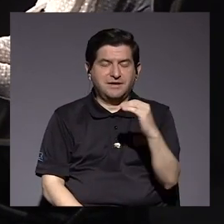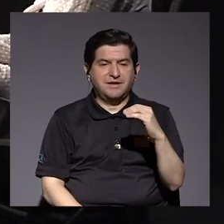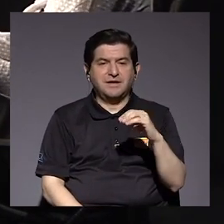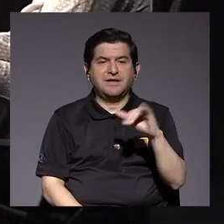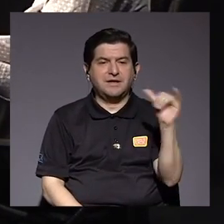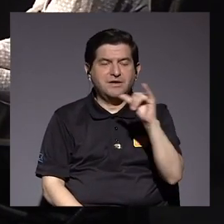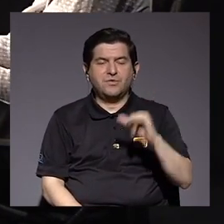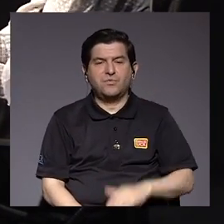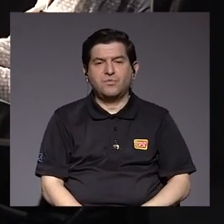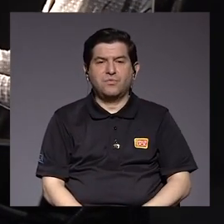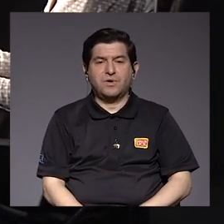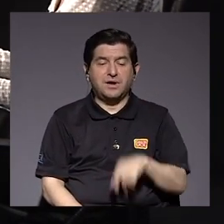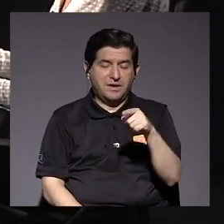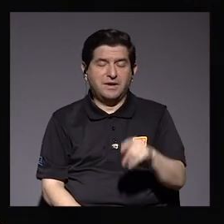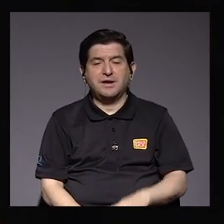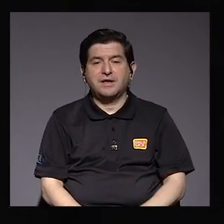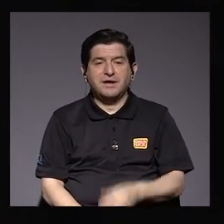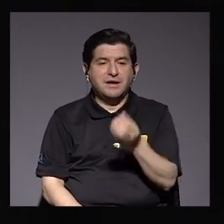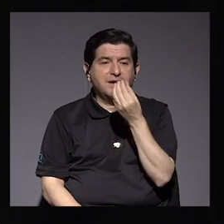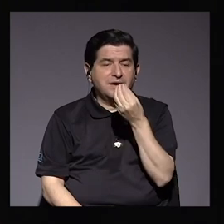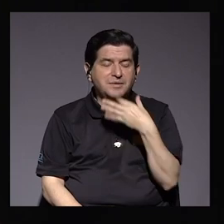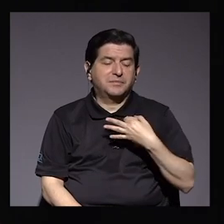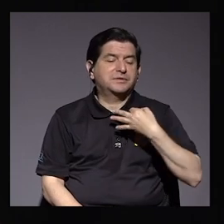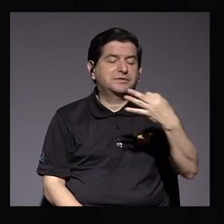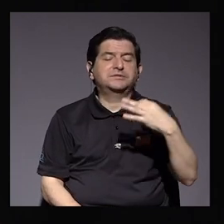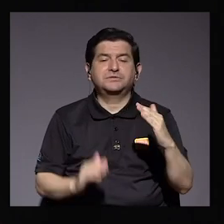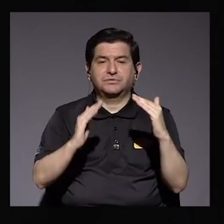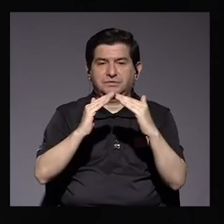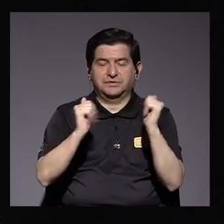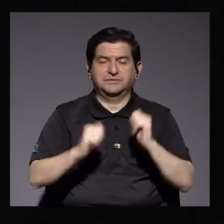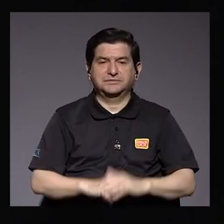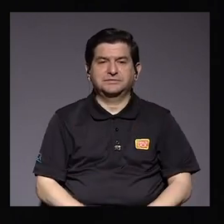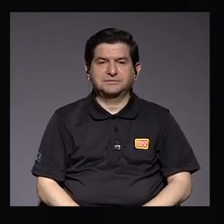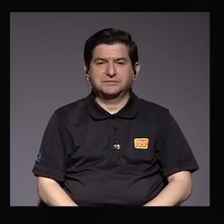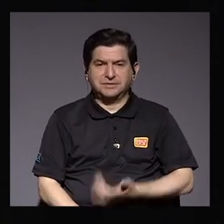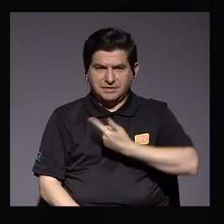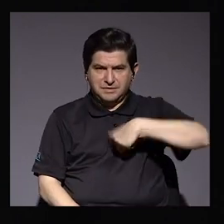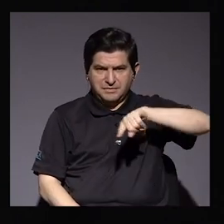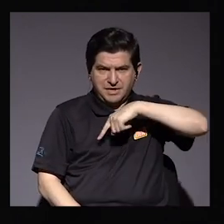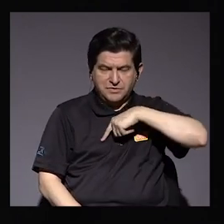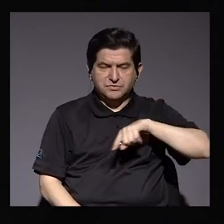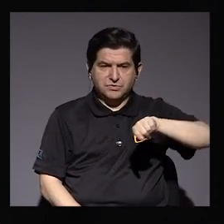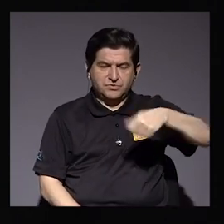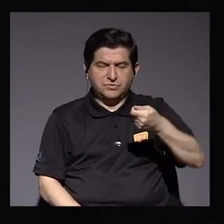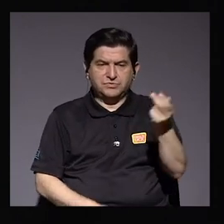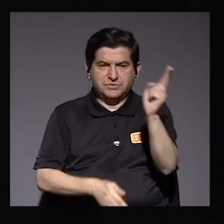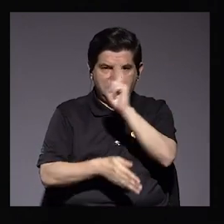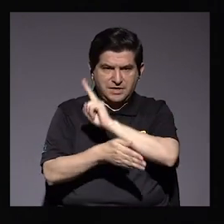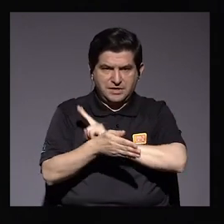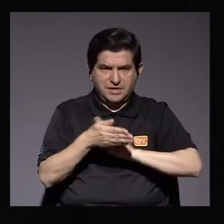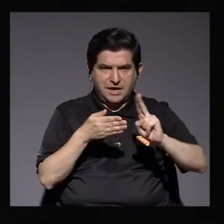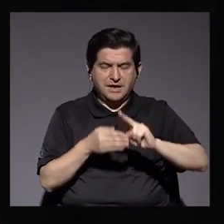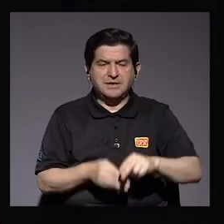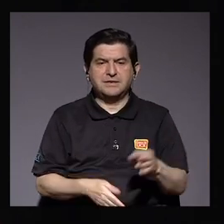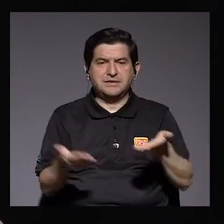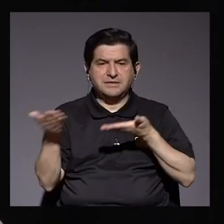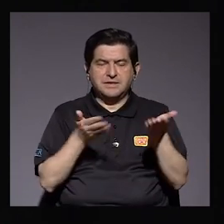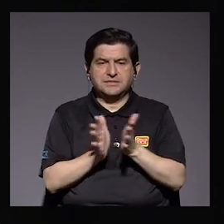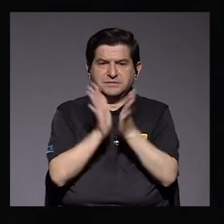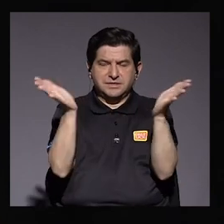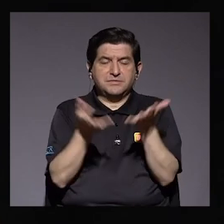y el sustento diario a la casa hay un tema muy importante para nosotros como canal universitario de servicio público y es la